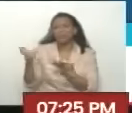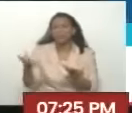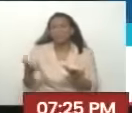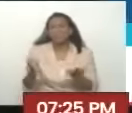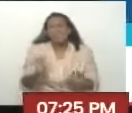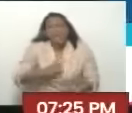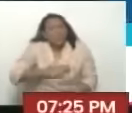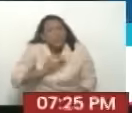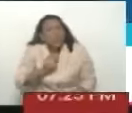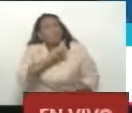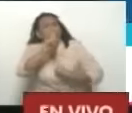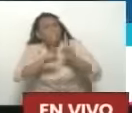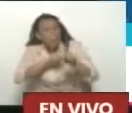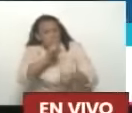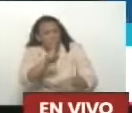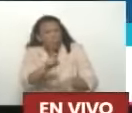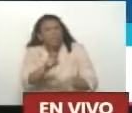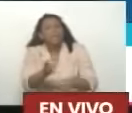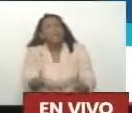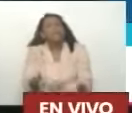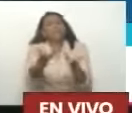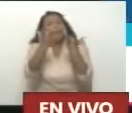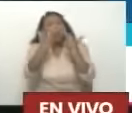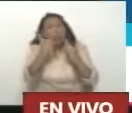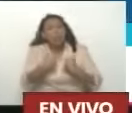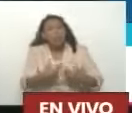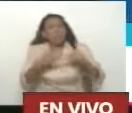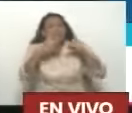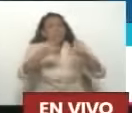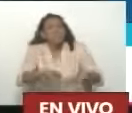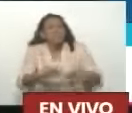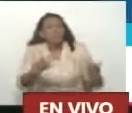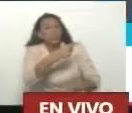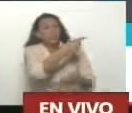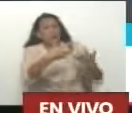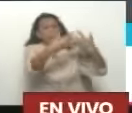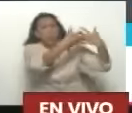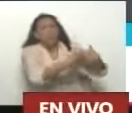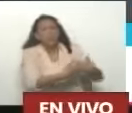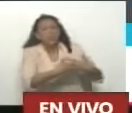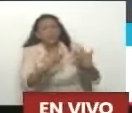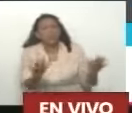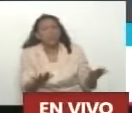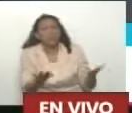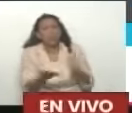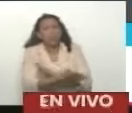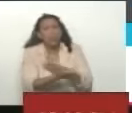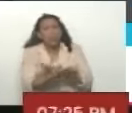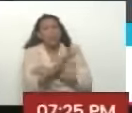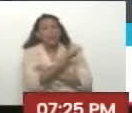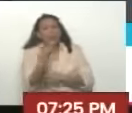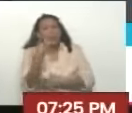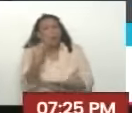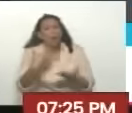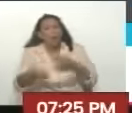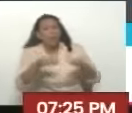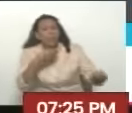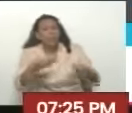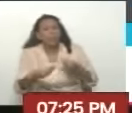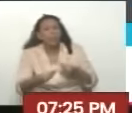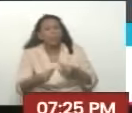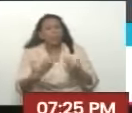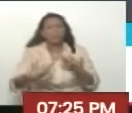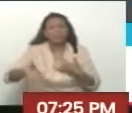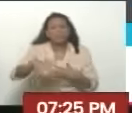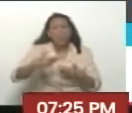quisiera que usted comentara esta decisión Que han tomado los Estados Unidos Sobre esta flexibilización de la